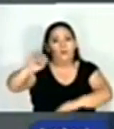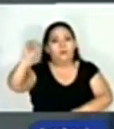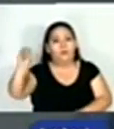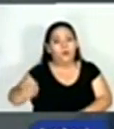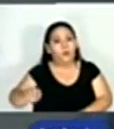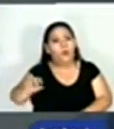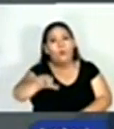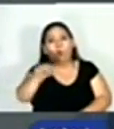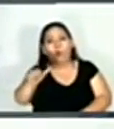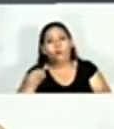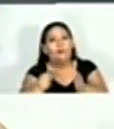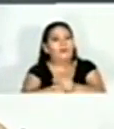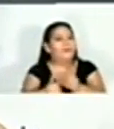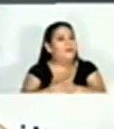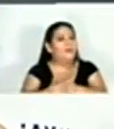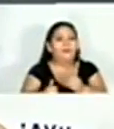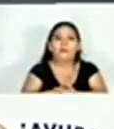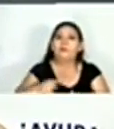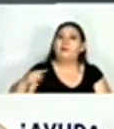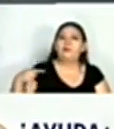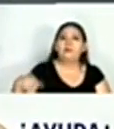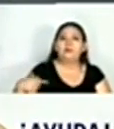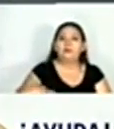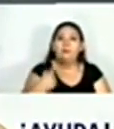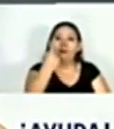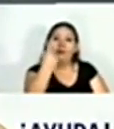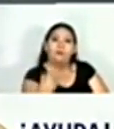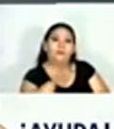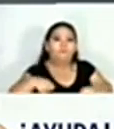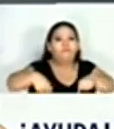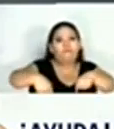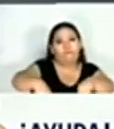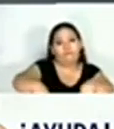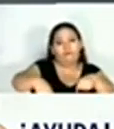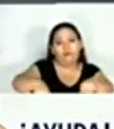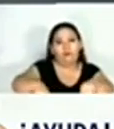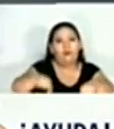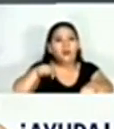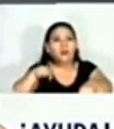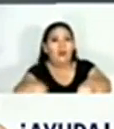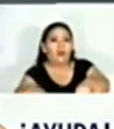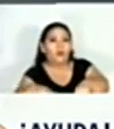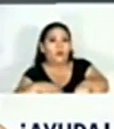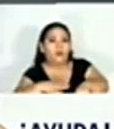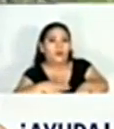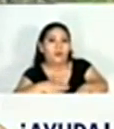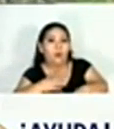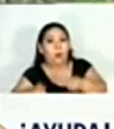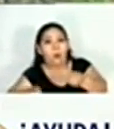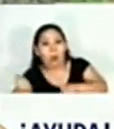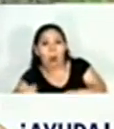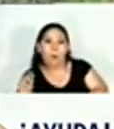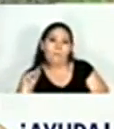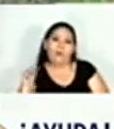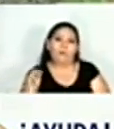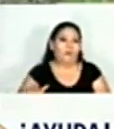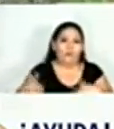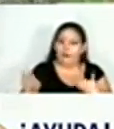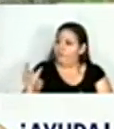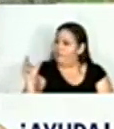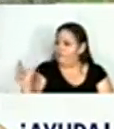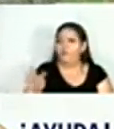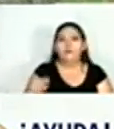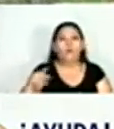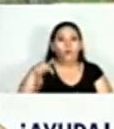otra falta que es muy recurrente en el caso de los motociclistas, es conducir con vehículos no matriculados. En lo que va de 2023